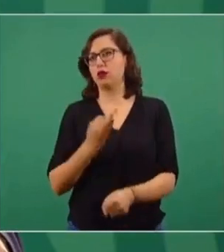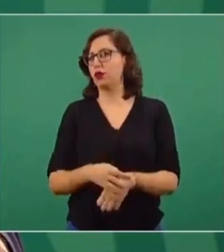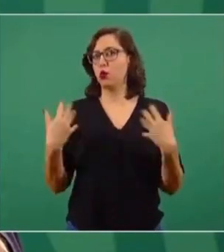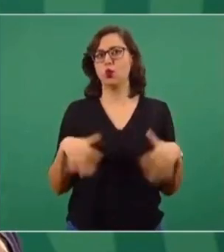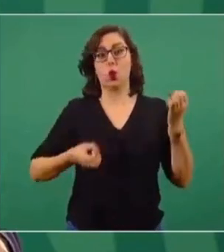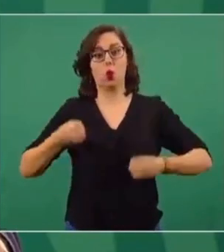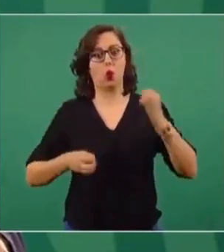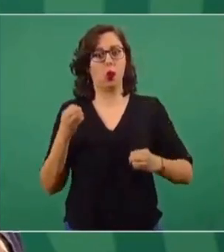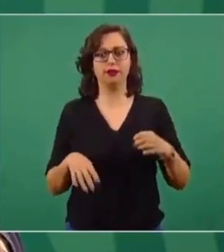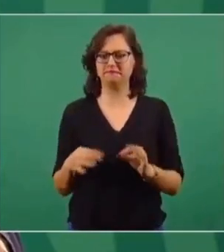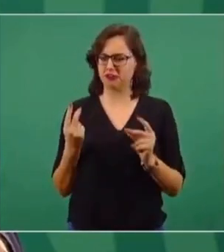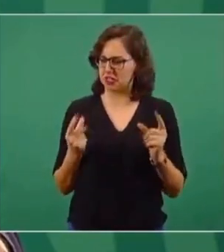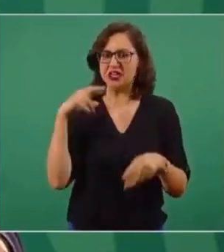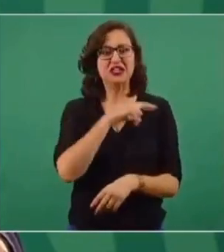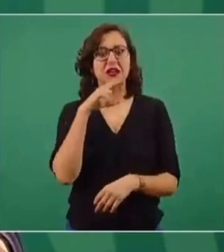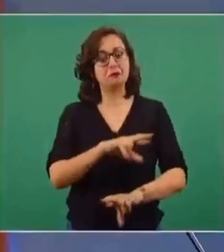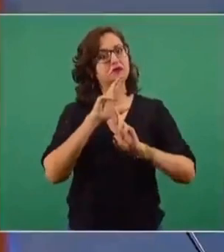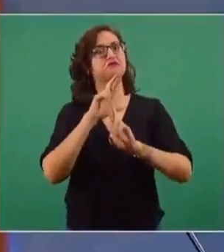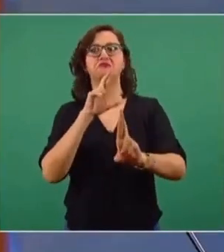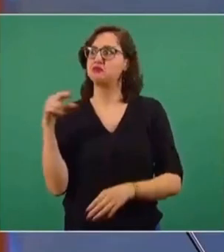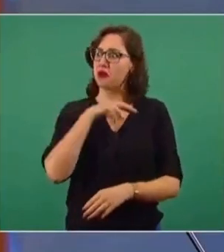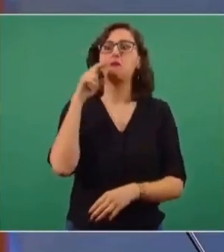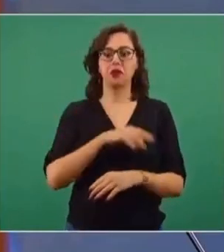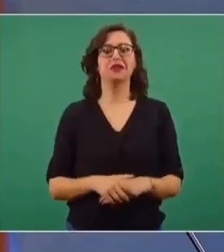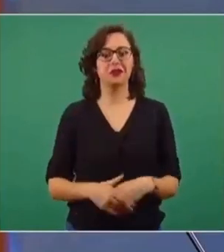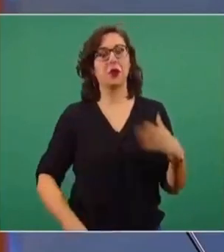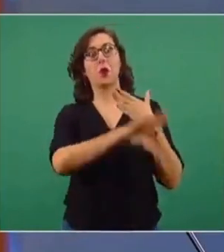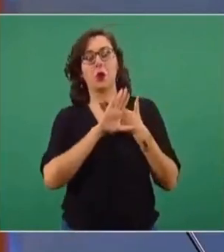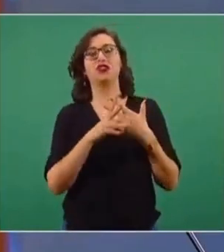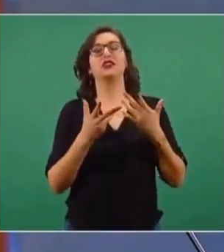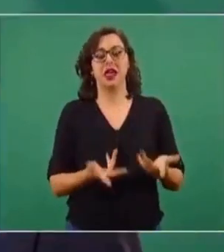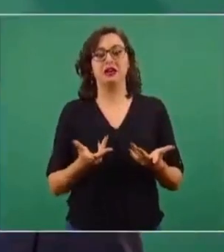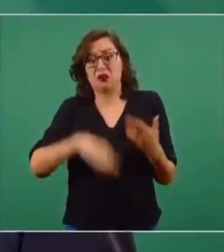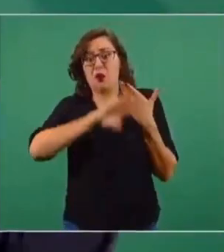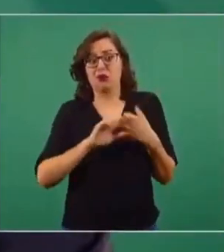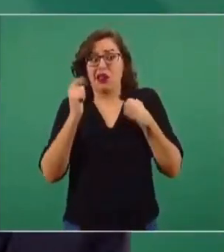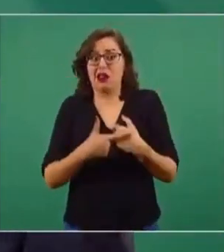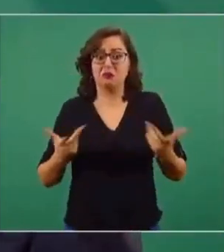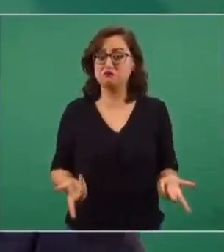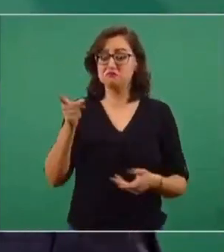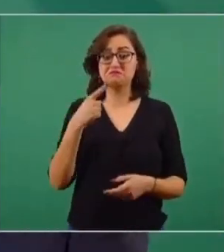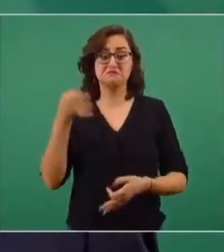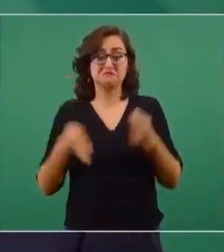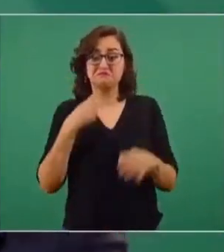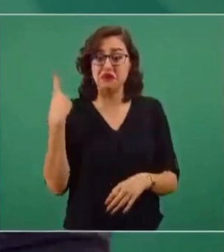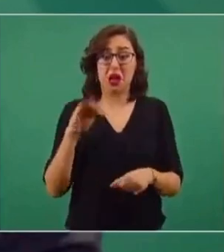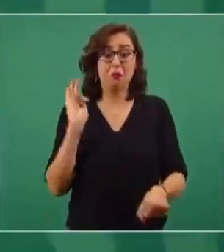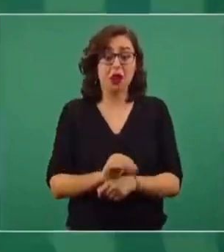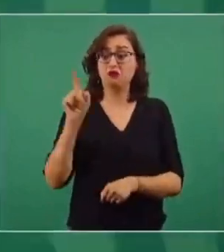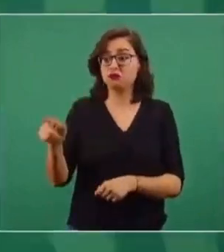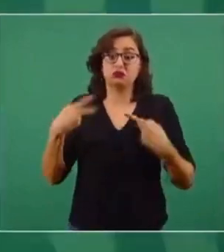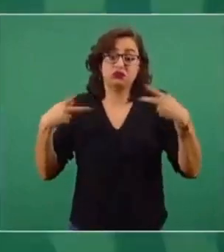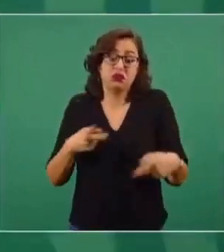nos están actuando de manera expedita cuando se trata de afectarnos. Si hay un amparo y nos ordena un juez que se